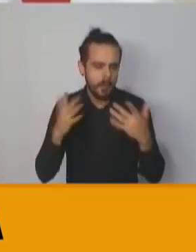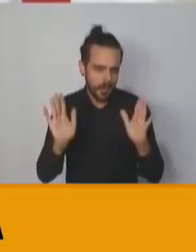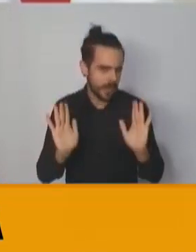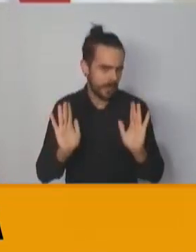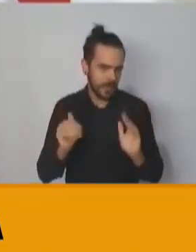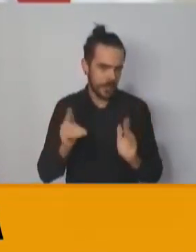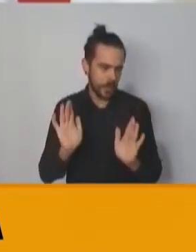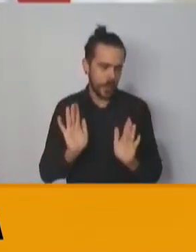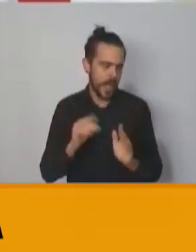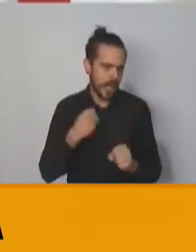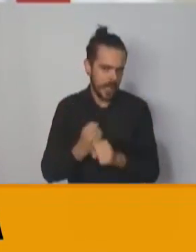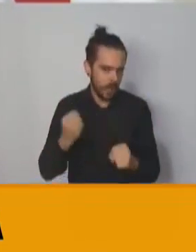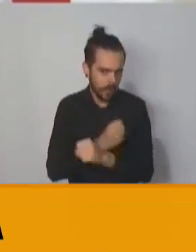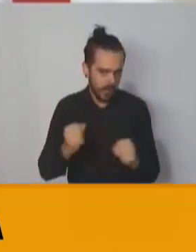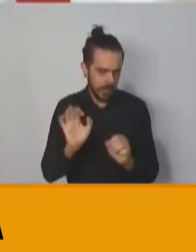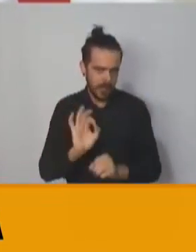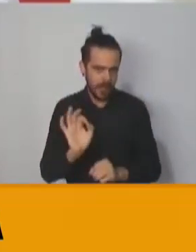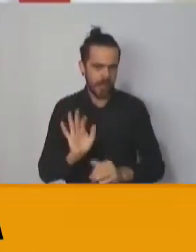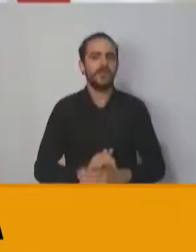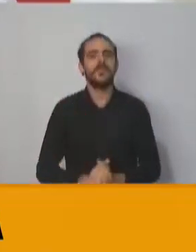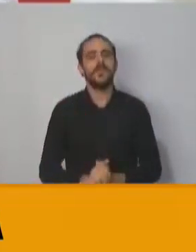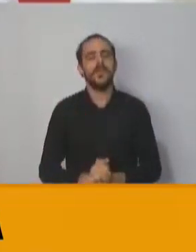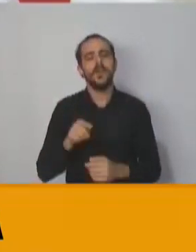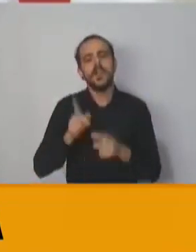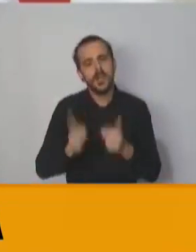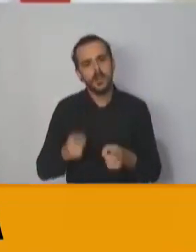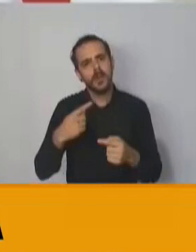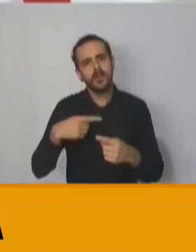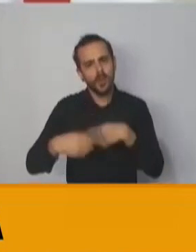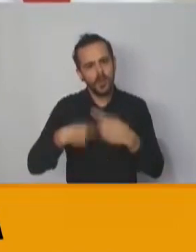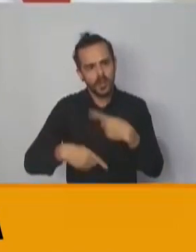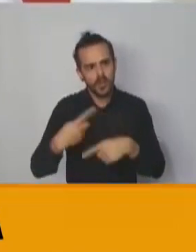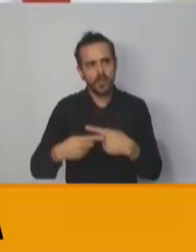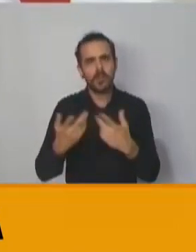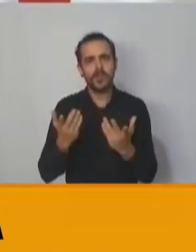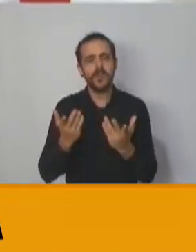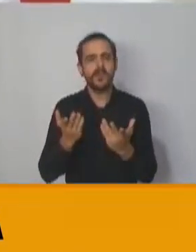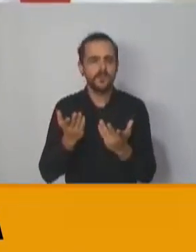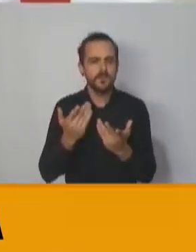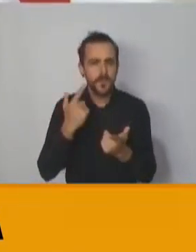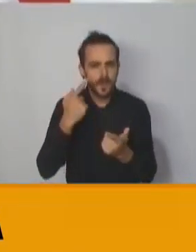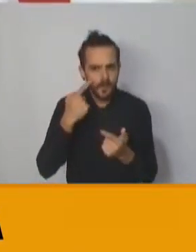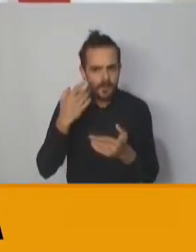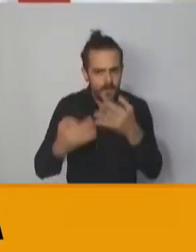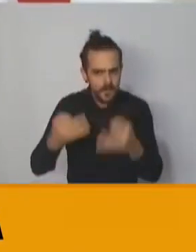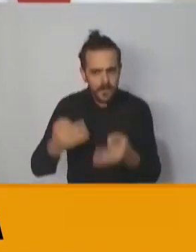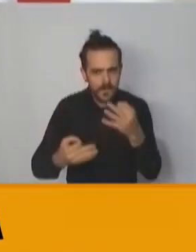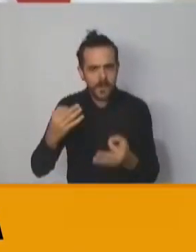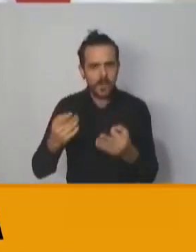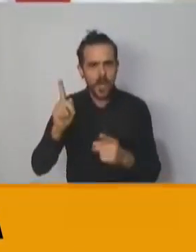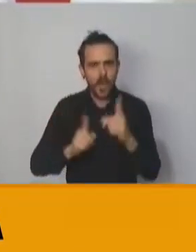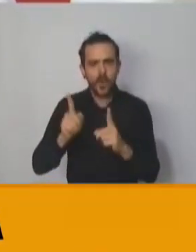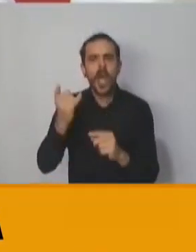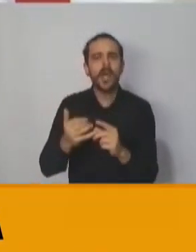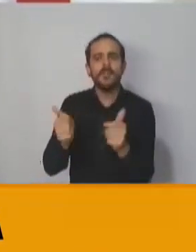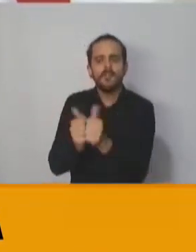Hasta el momento también estamos estudiando algunos pacientes, algunas personas que han sido contacto estrecho